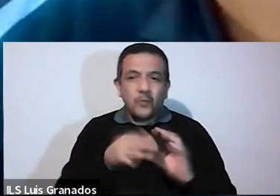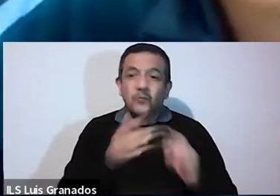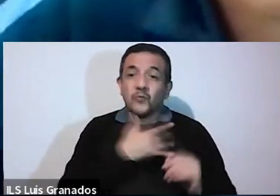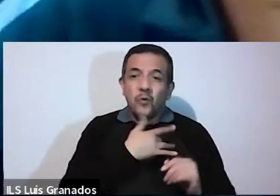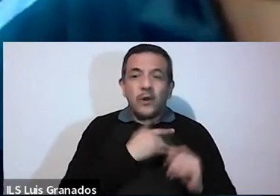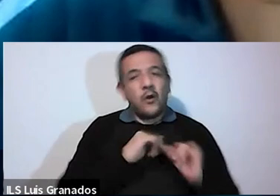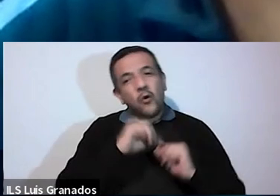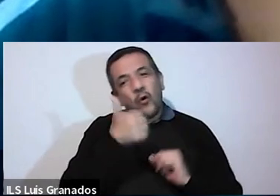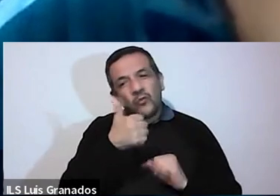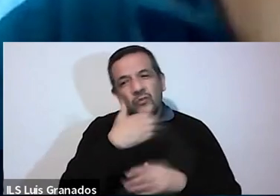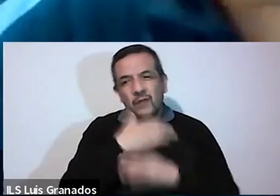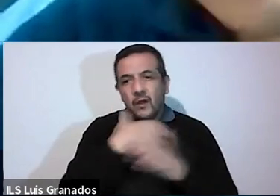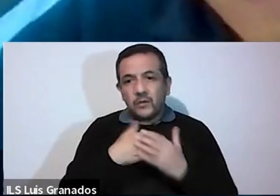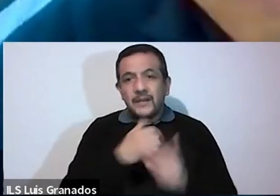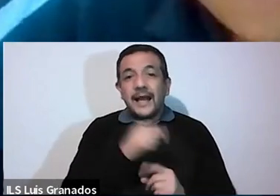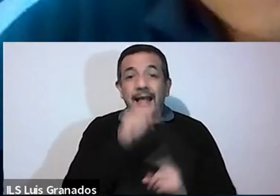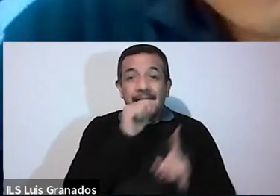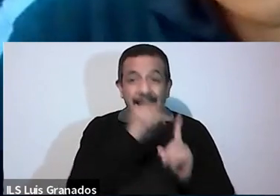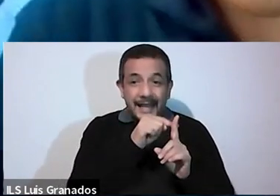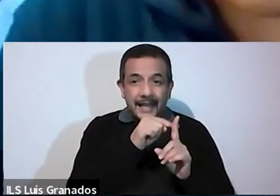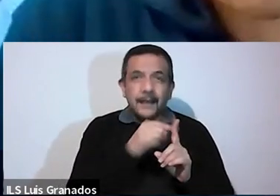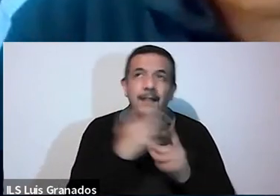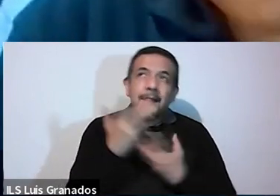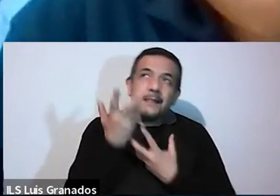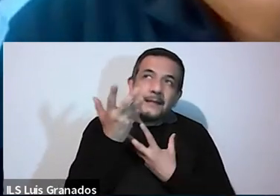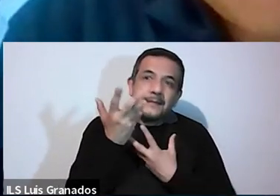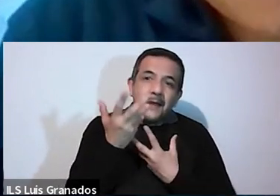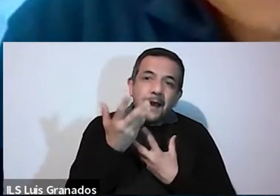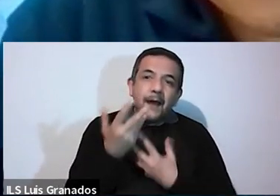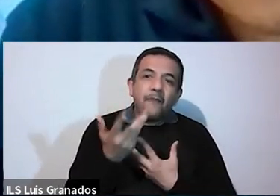deseando haber disfrutado las libertades que disfrutó el hijo menor.